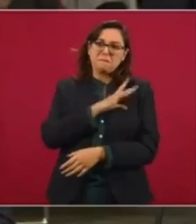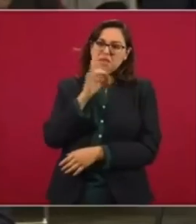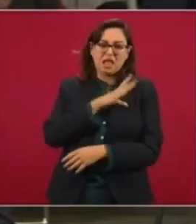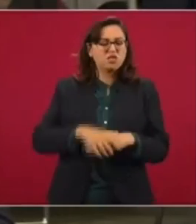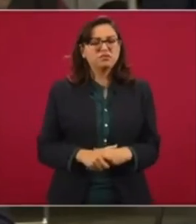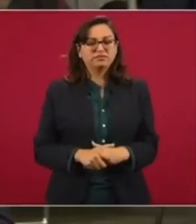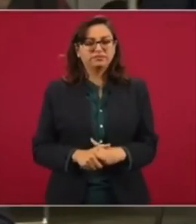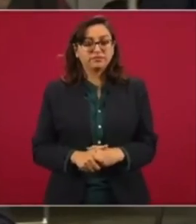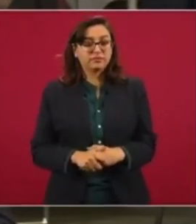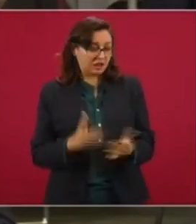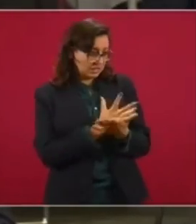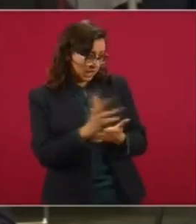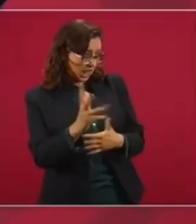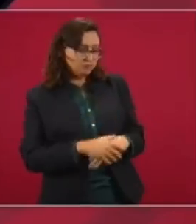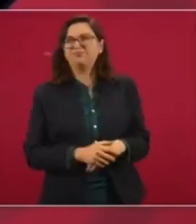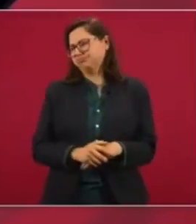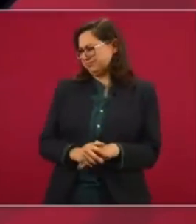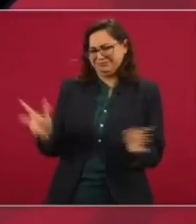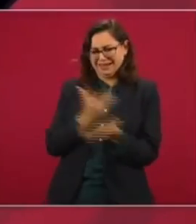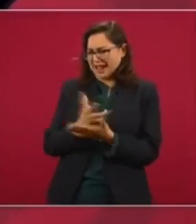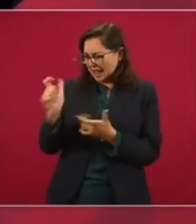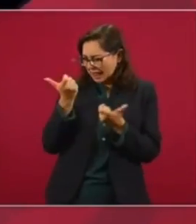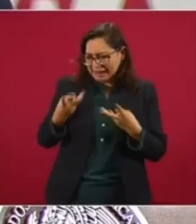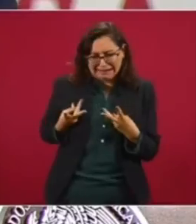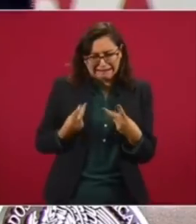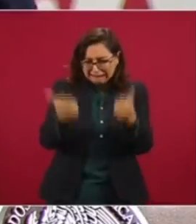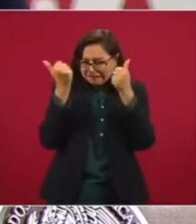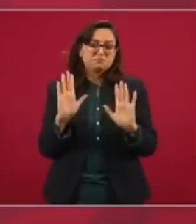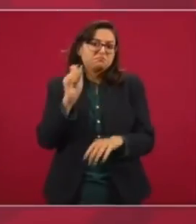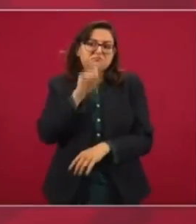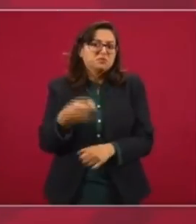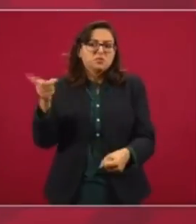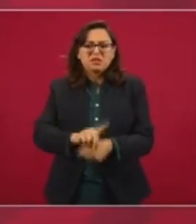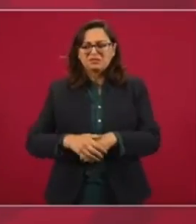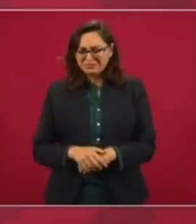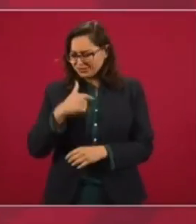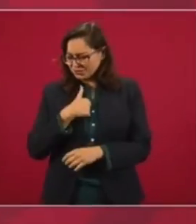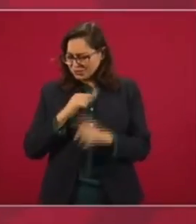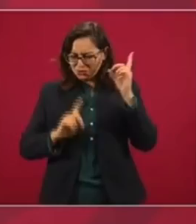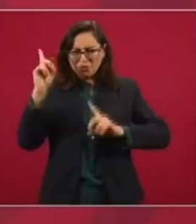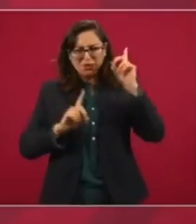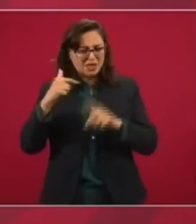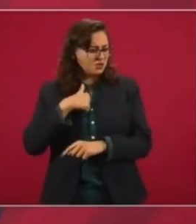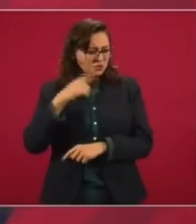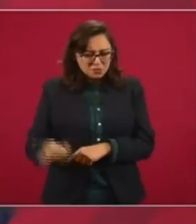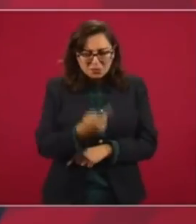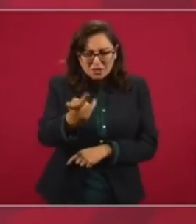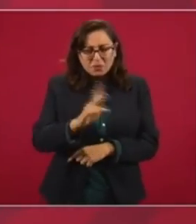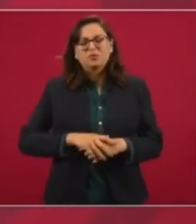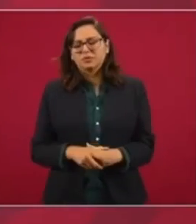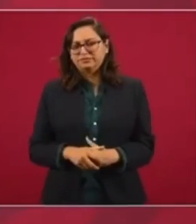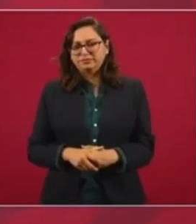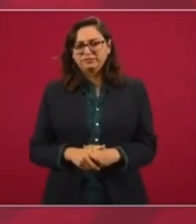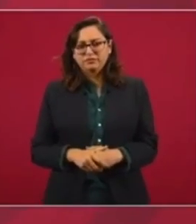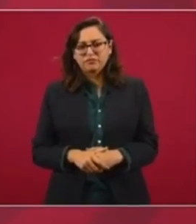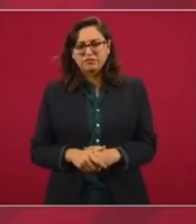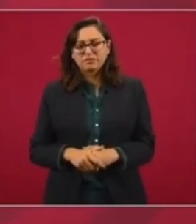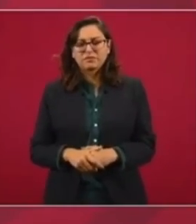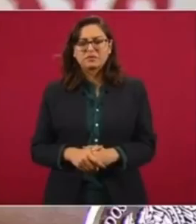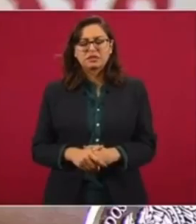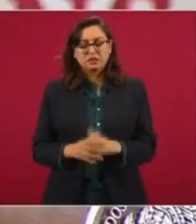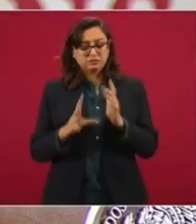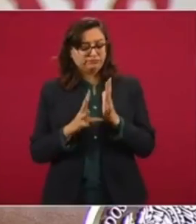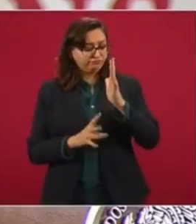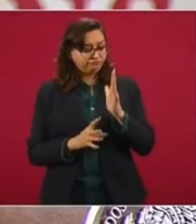exagerado el costo? Además, está exageradísimo. No exagerado, exageradísimo. Preguntaría, ¿qué caso tiene establecer en la